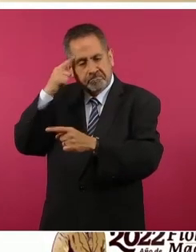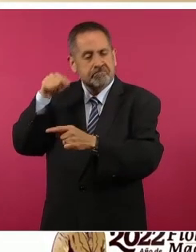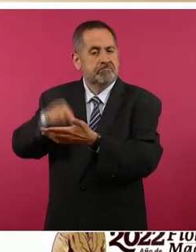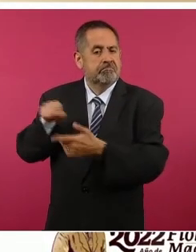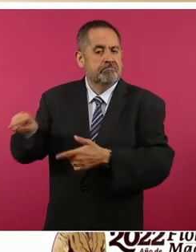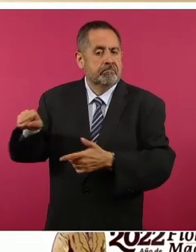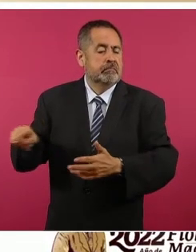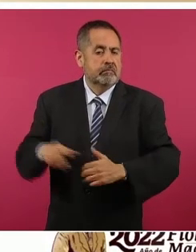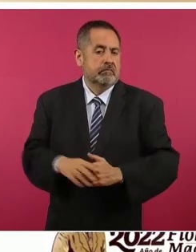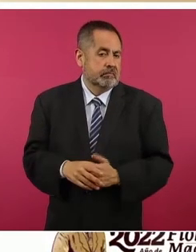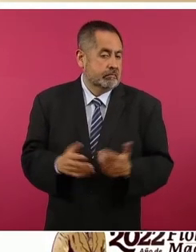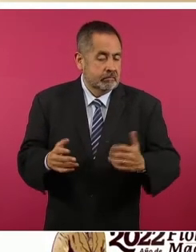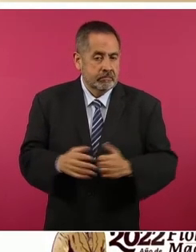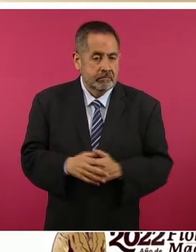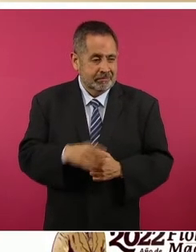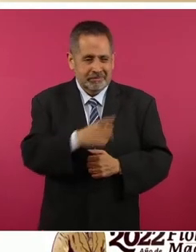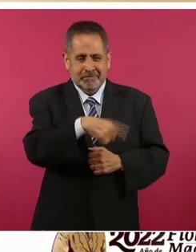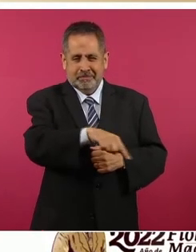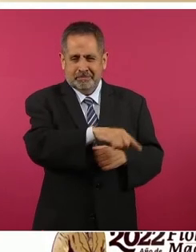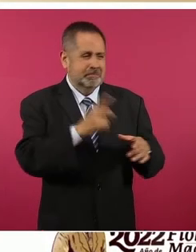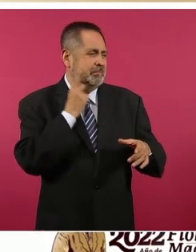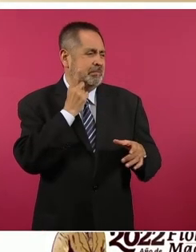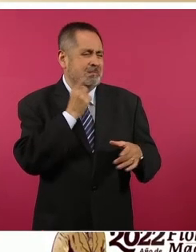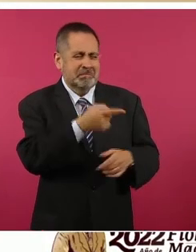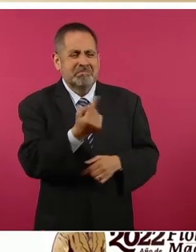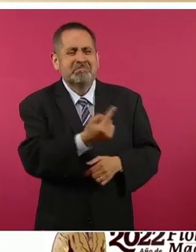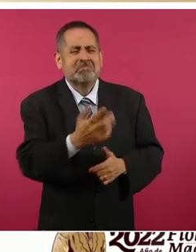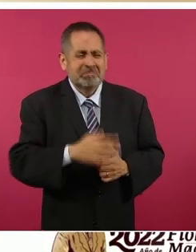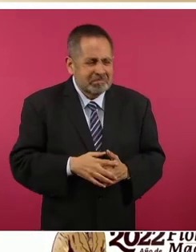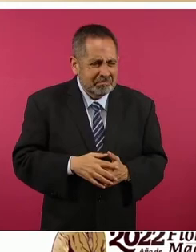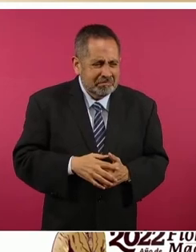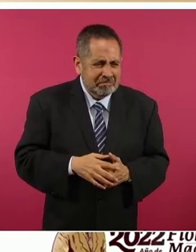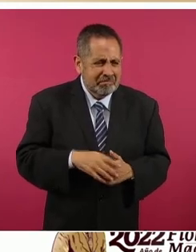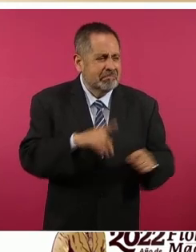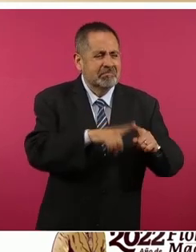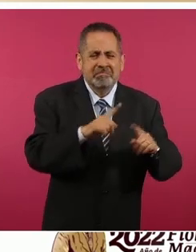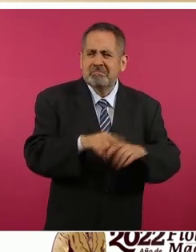¿Y esos legisladores a quién representan?